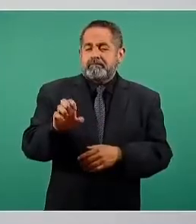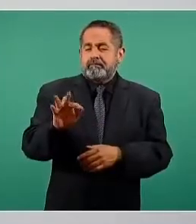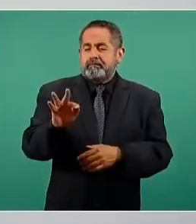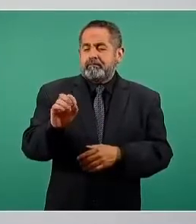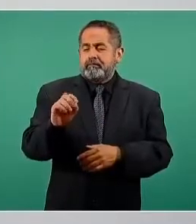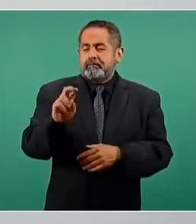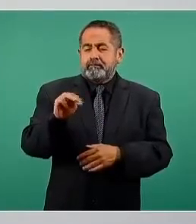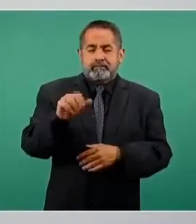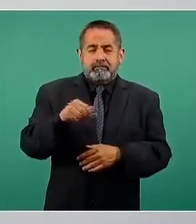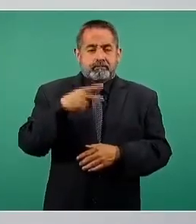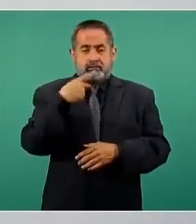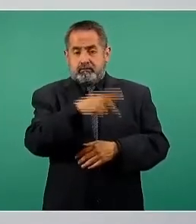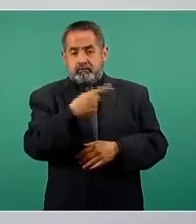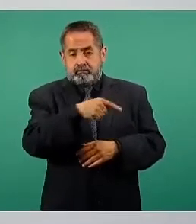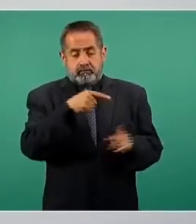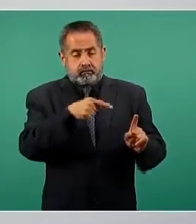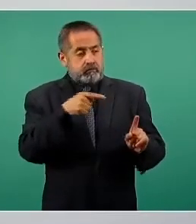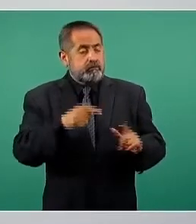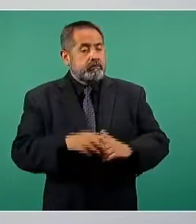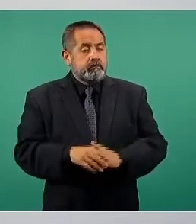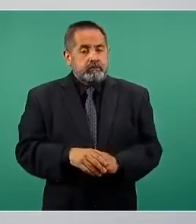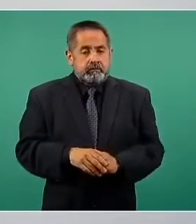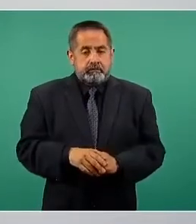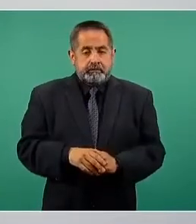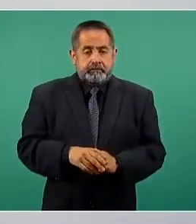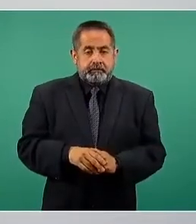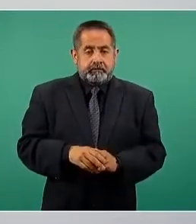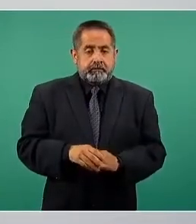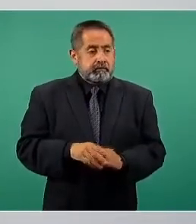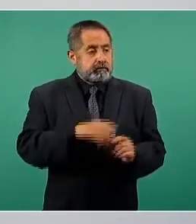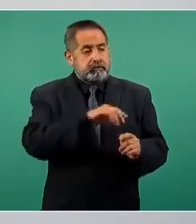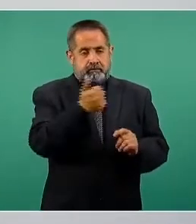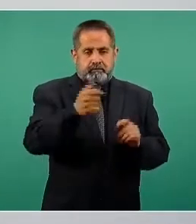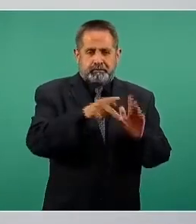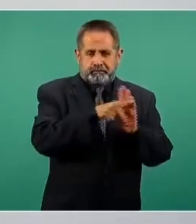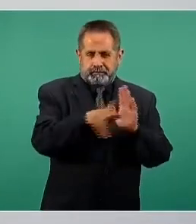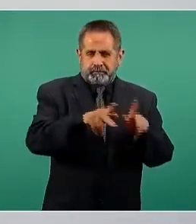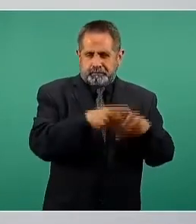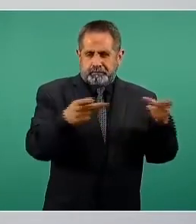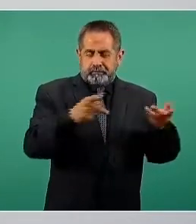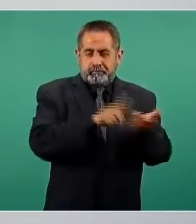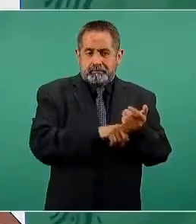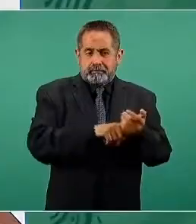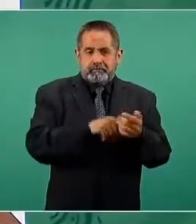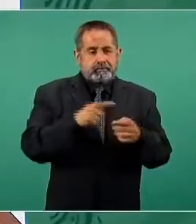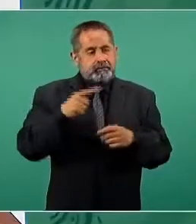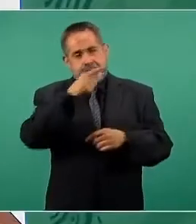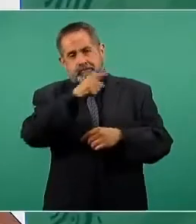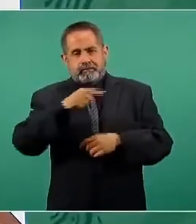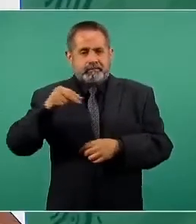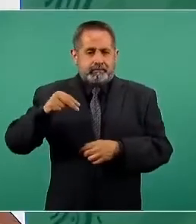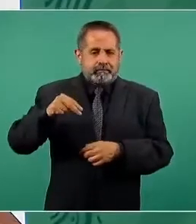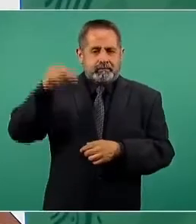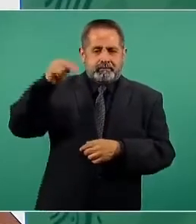su otro periódico es El Norte,